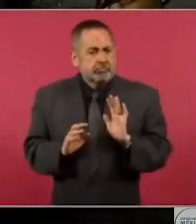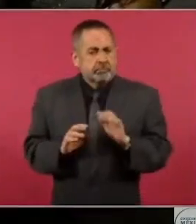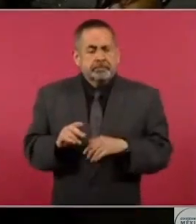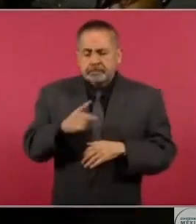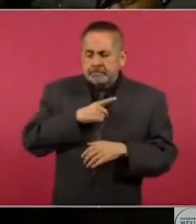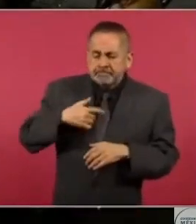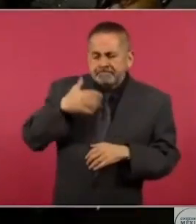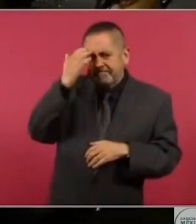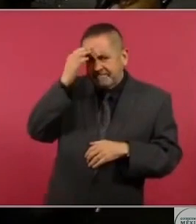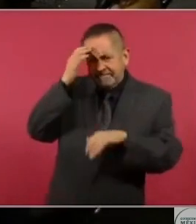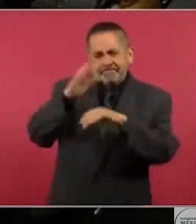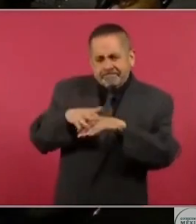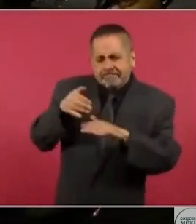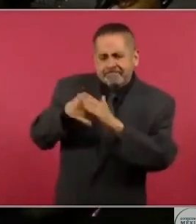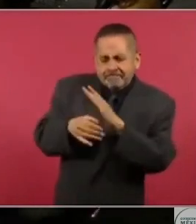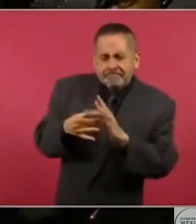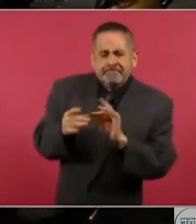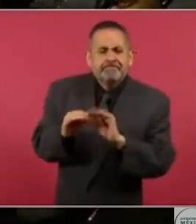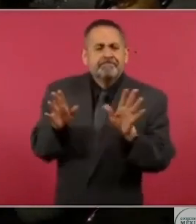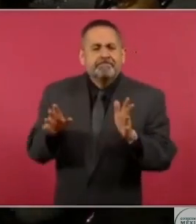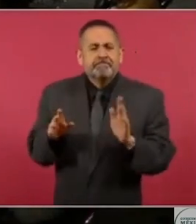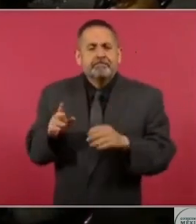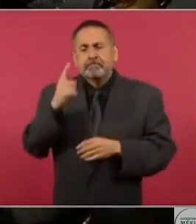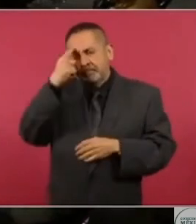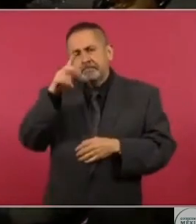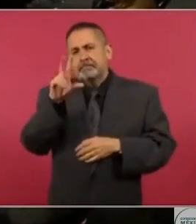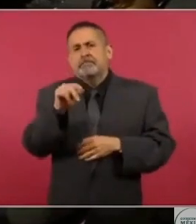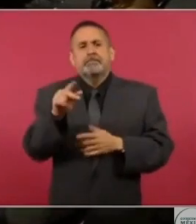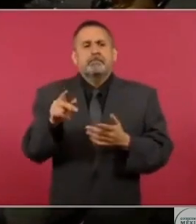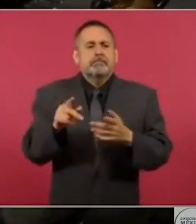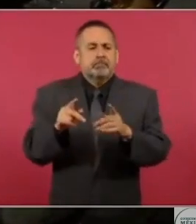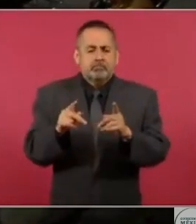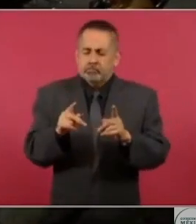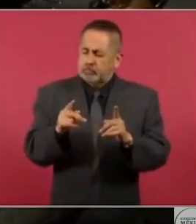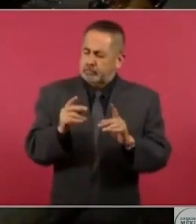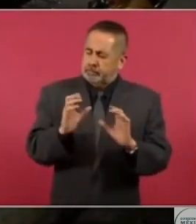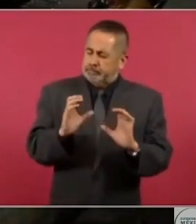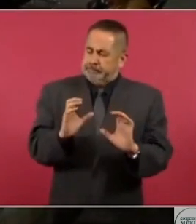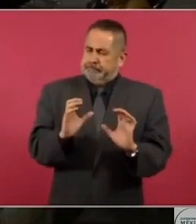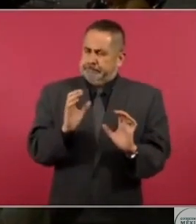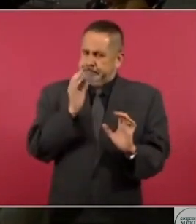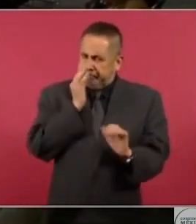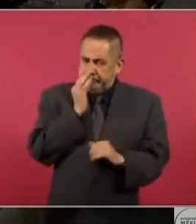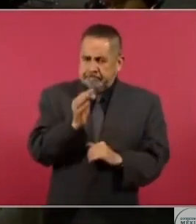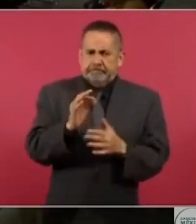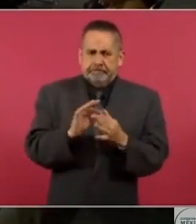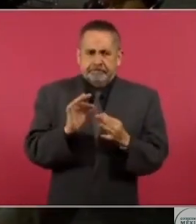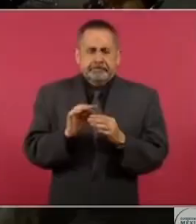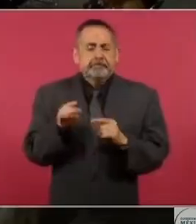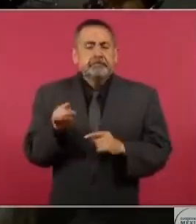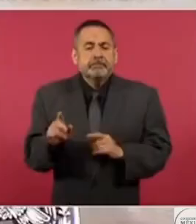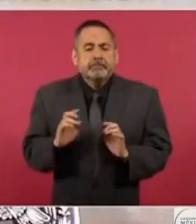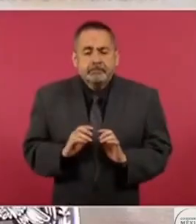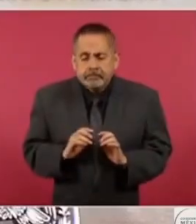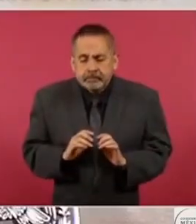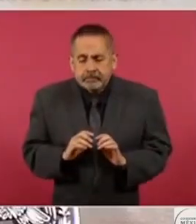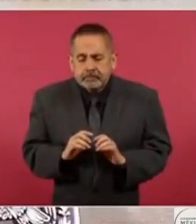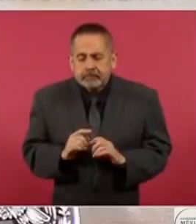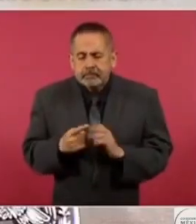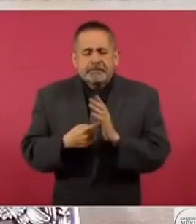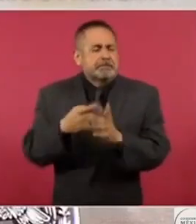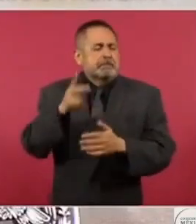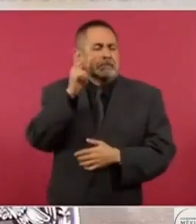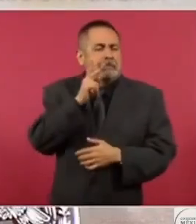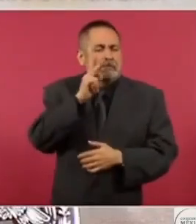conocerla, para que no quede esto, y lo tomo con mucho, mucho detalle, en una acción